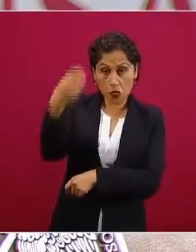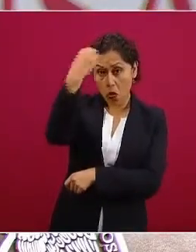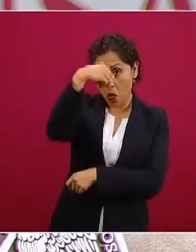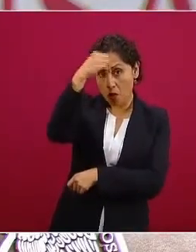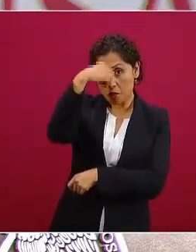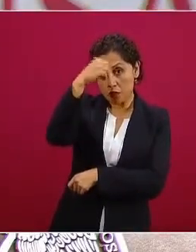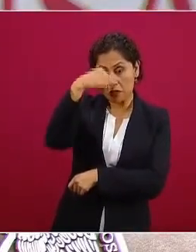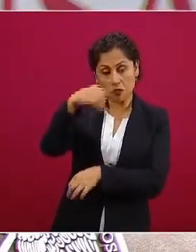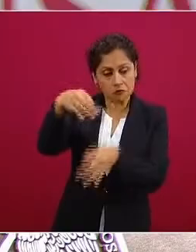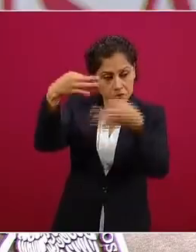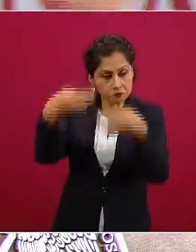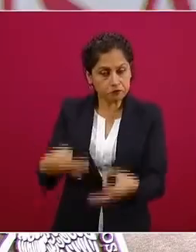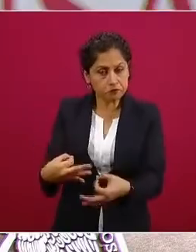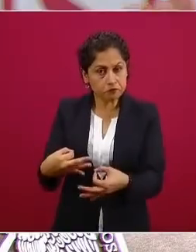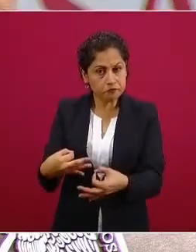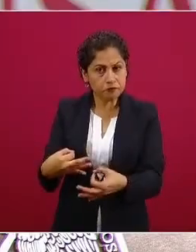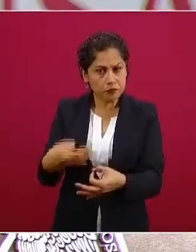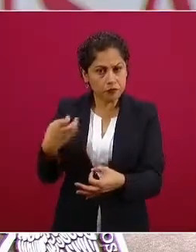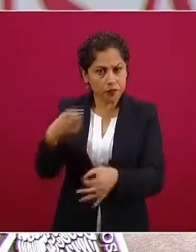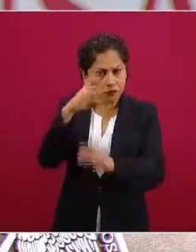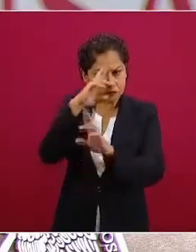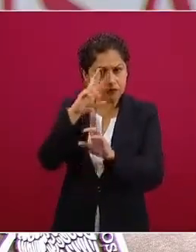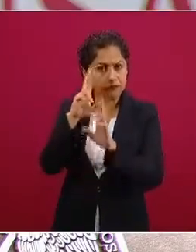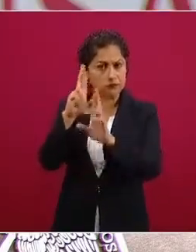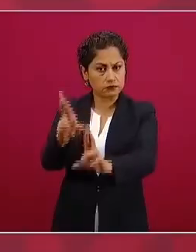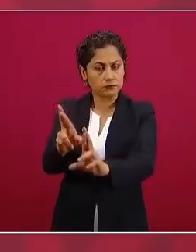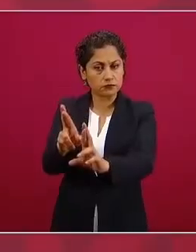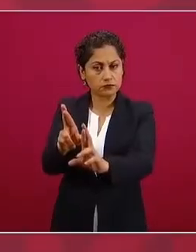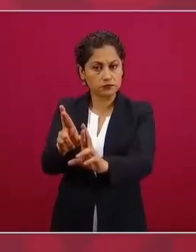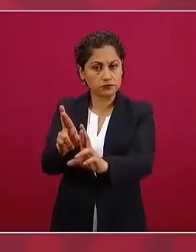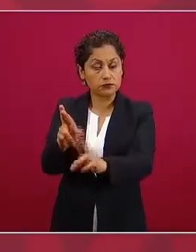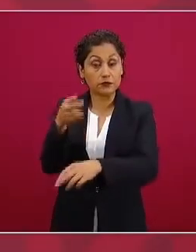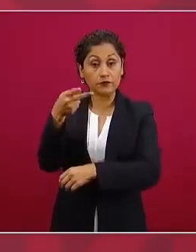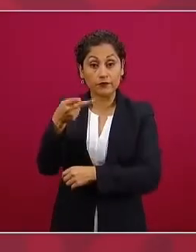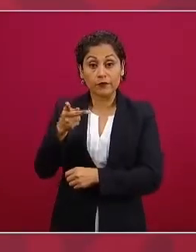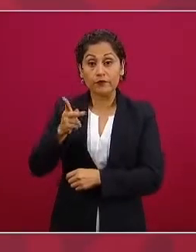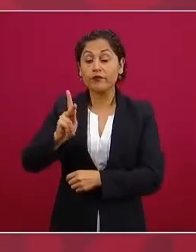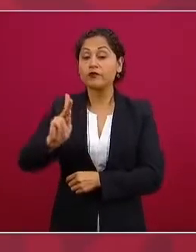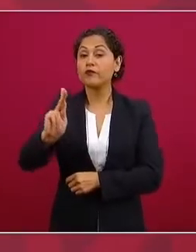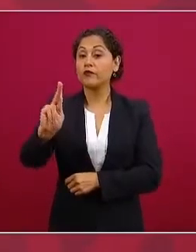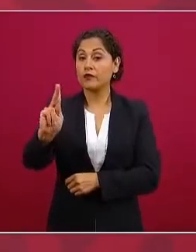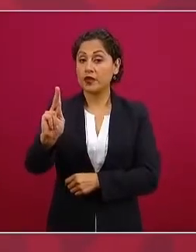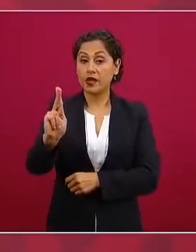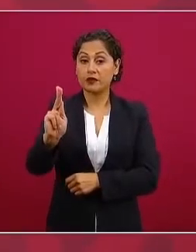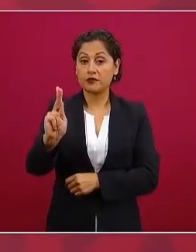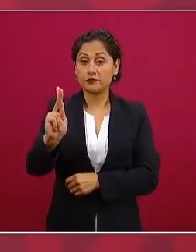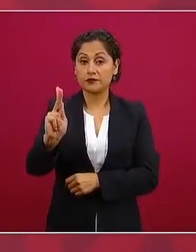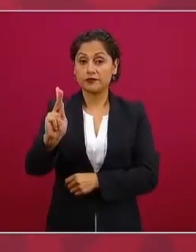que merece respeto ah pero resulta